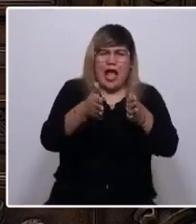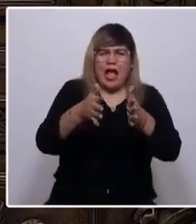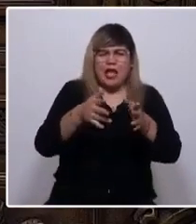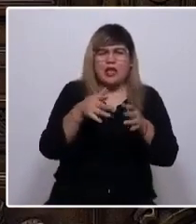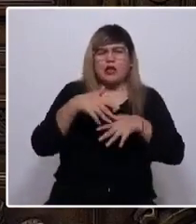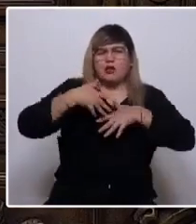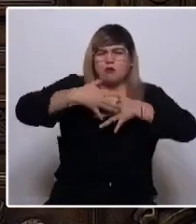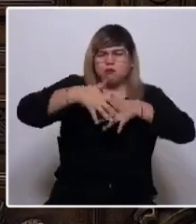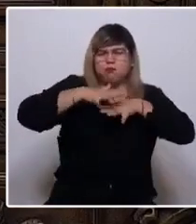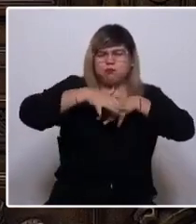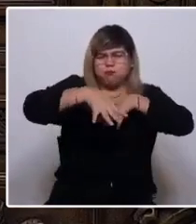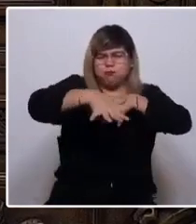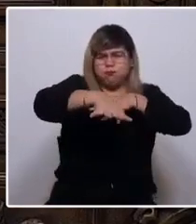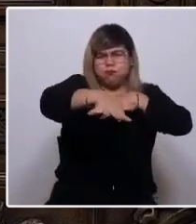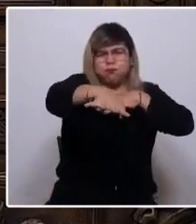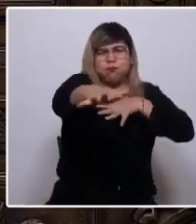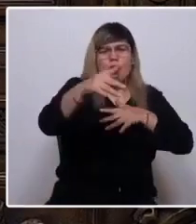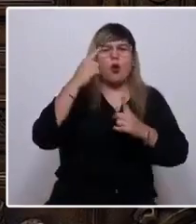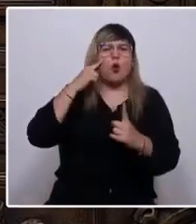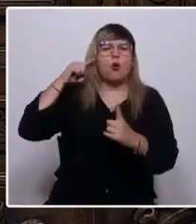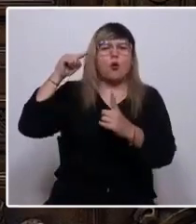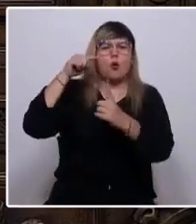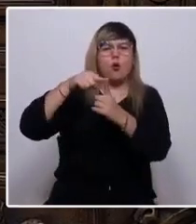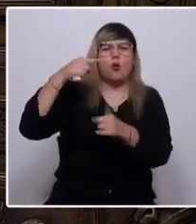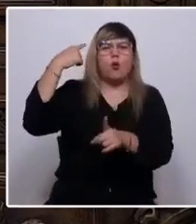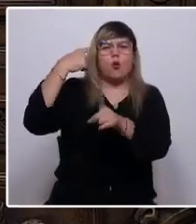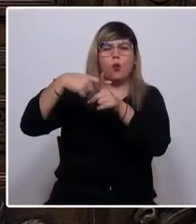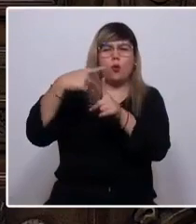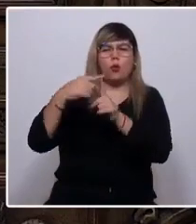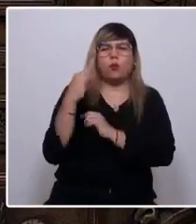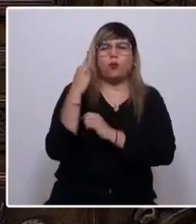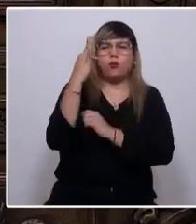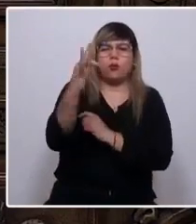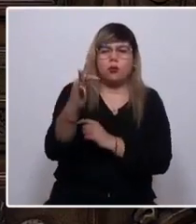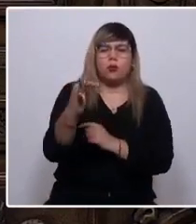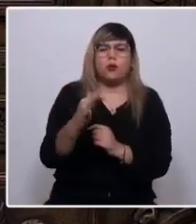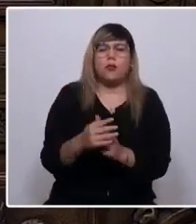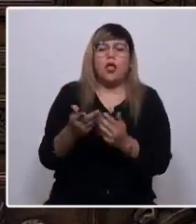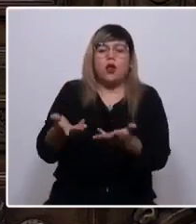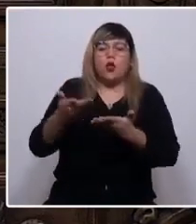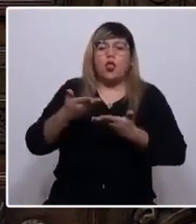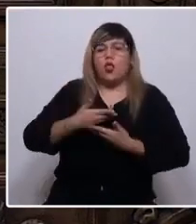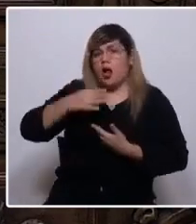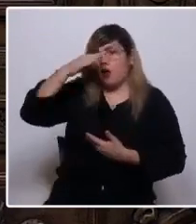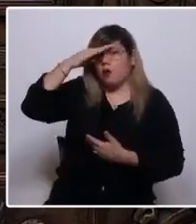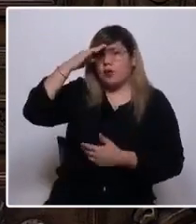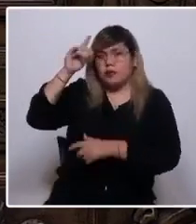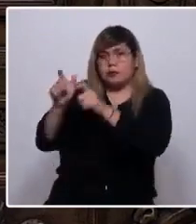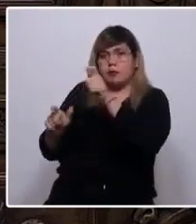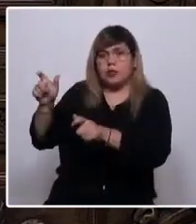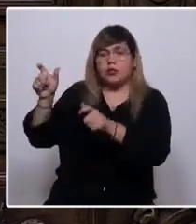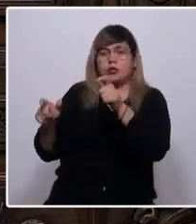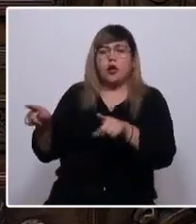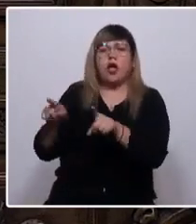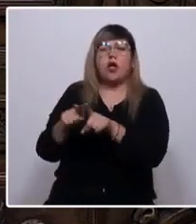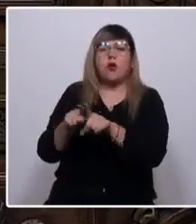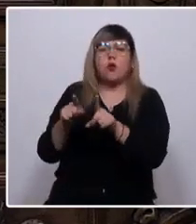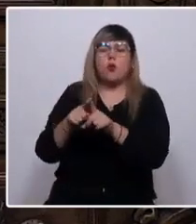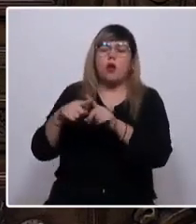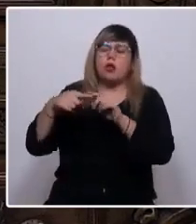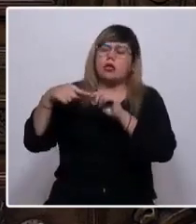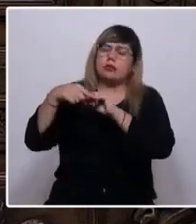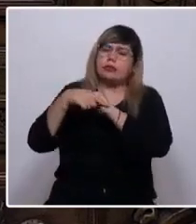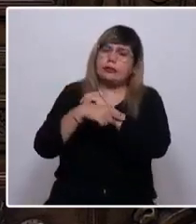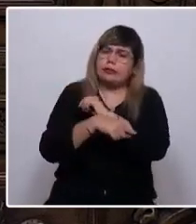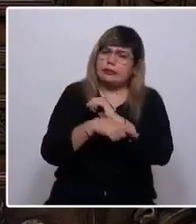mirar al futuro con optimismo. A quienes nos han dado un voto de confianza en medio de una profunda crisis de